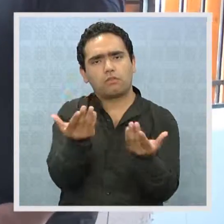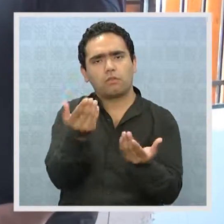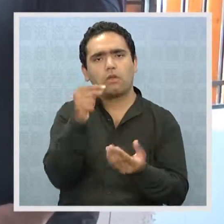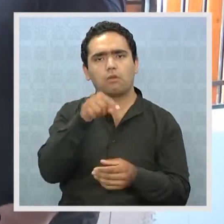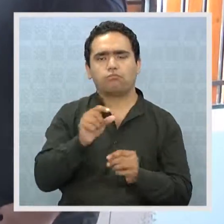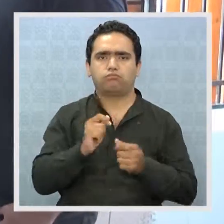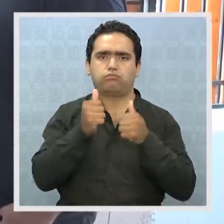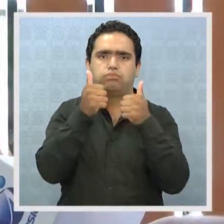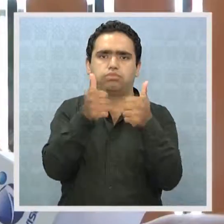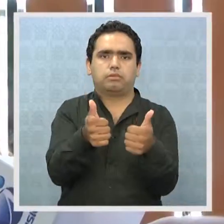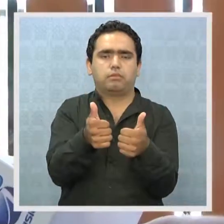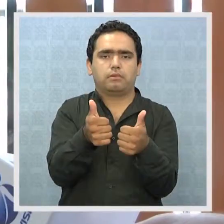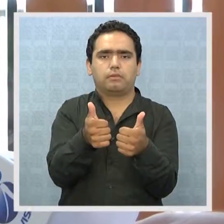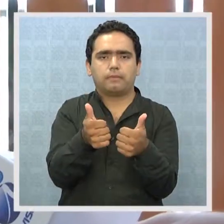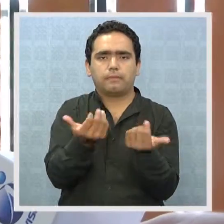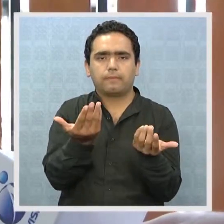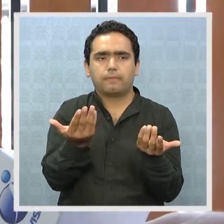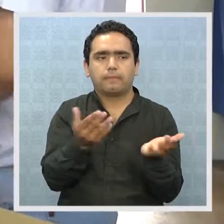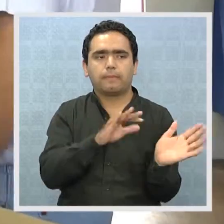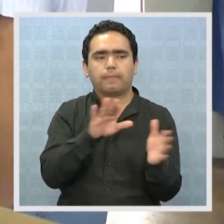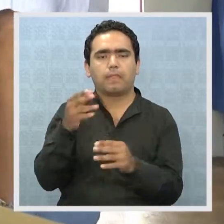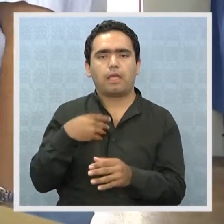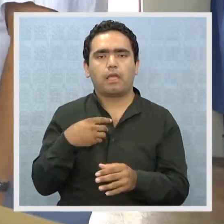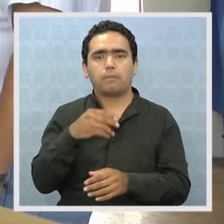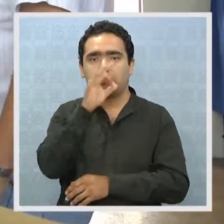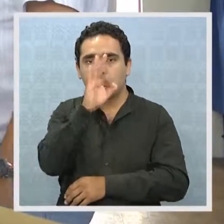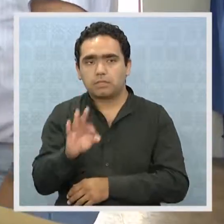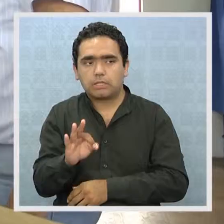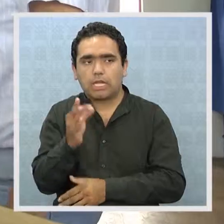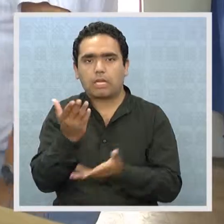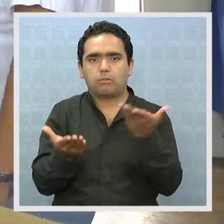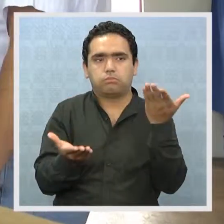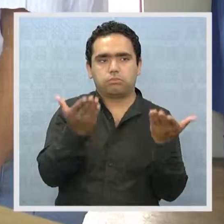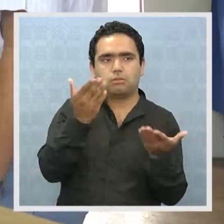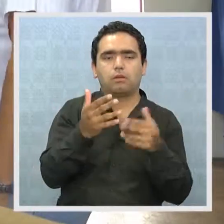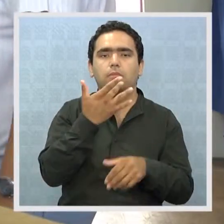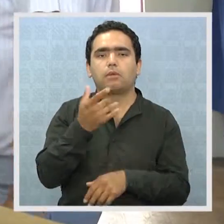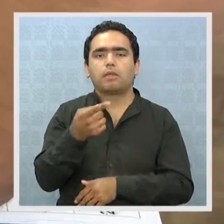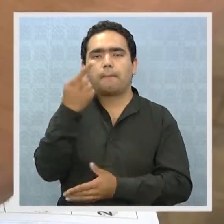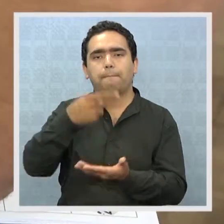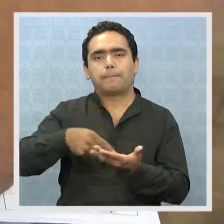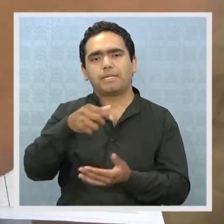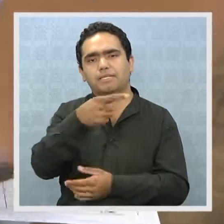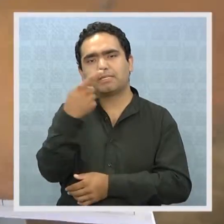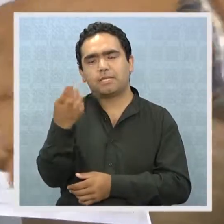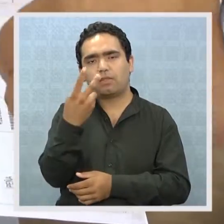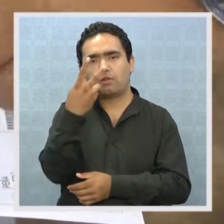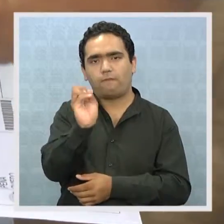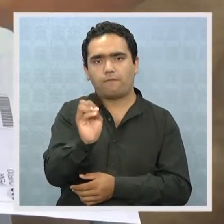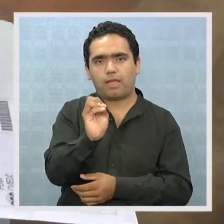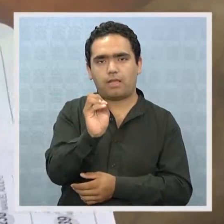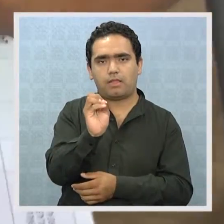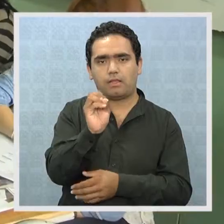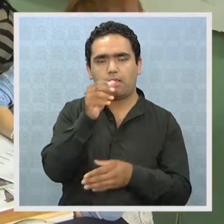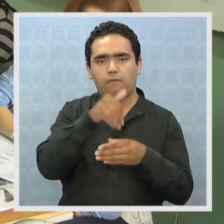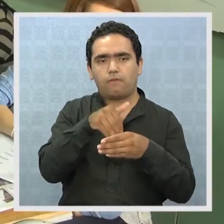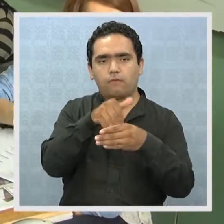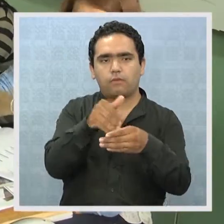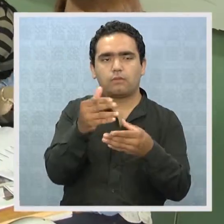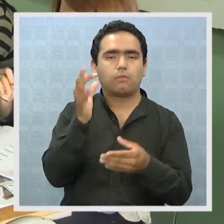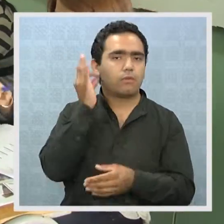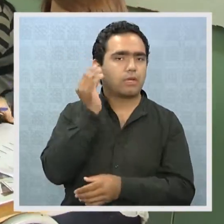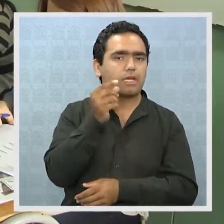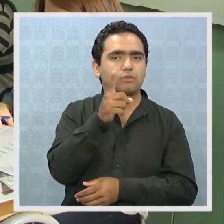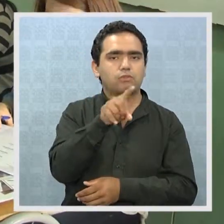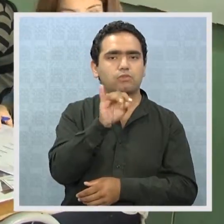ella sacara una votación espectacular. Las cifras fueron contundentes, ya que entregaron 1.120 votos para Susan